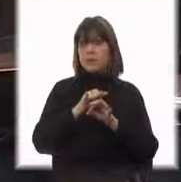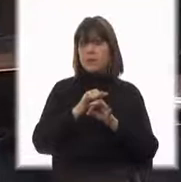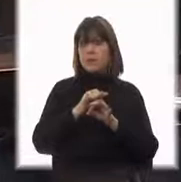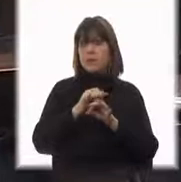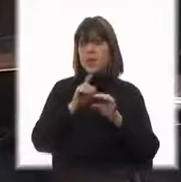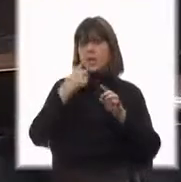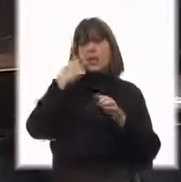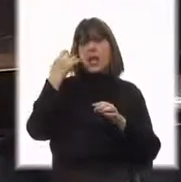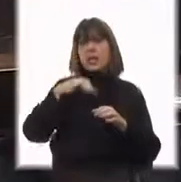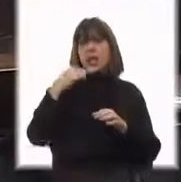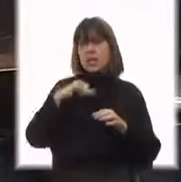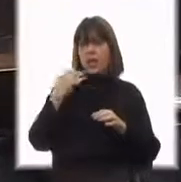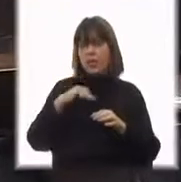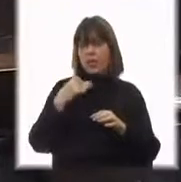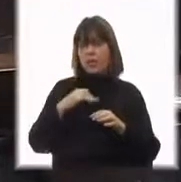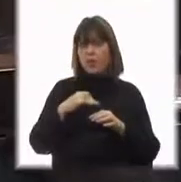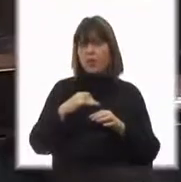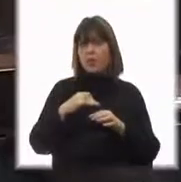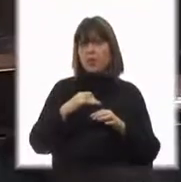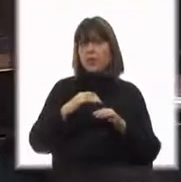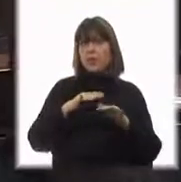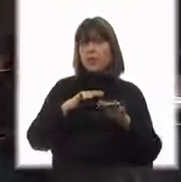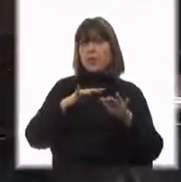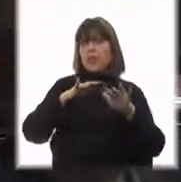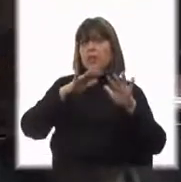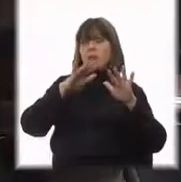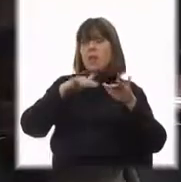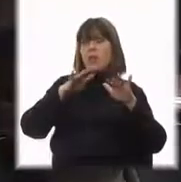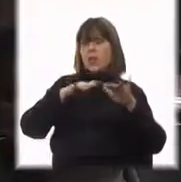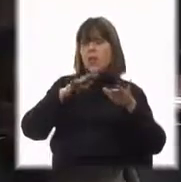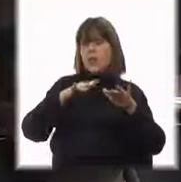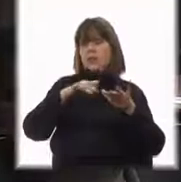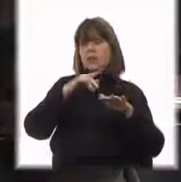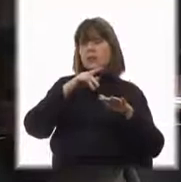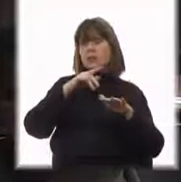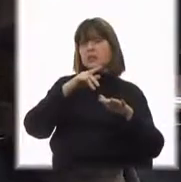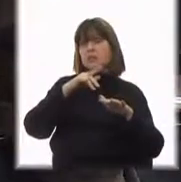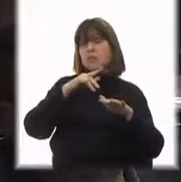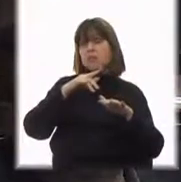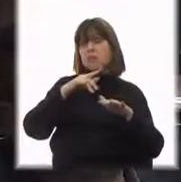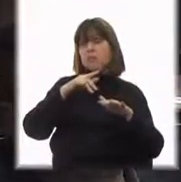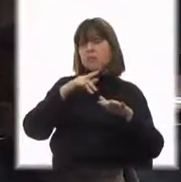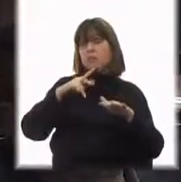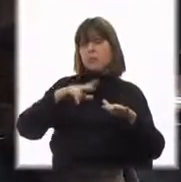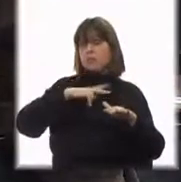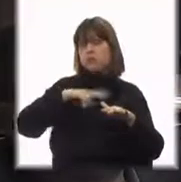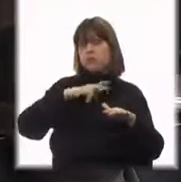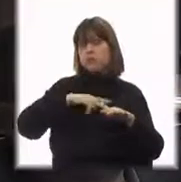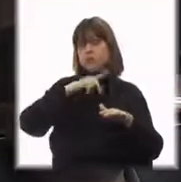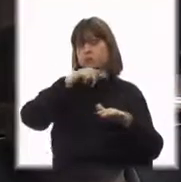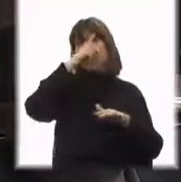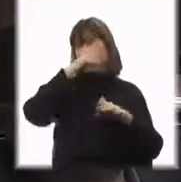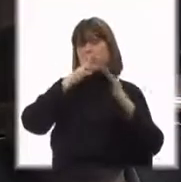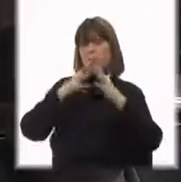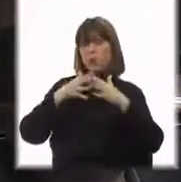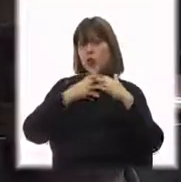Esa es la realidad. Diez burócratas de Manhattan que no saben dónde queda el Uruguay y que ganan 100 mil